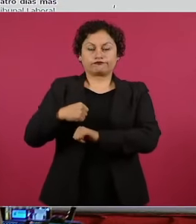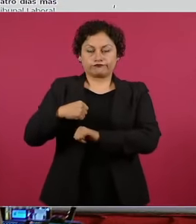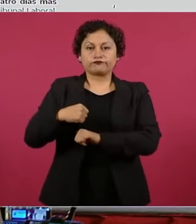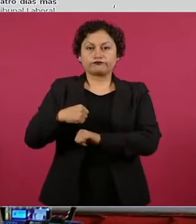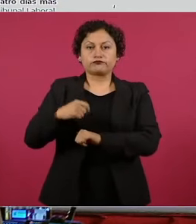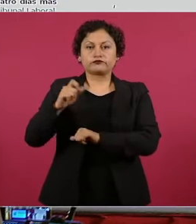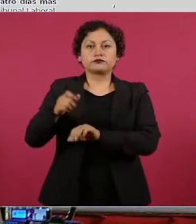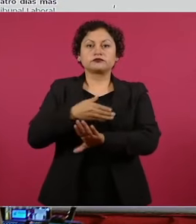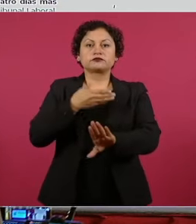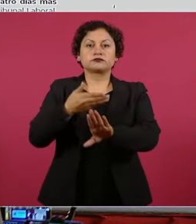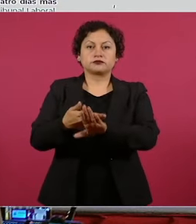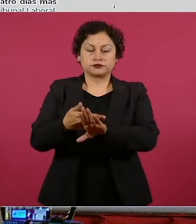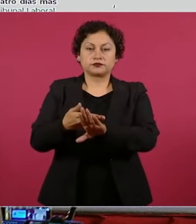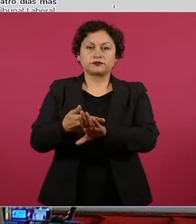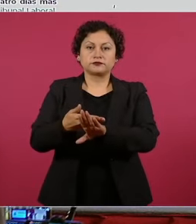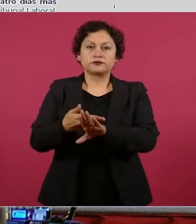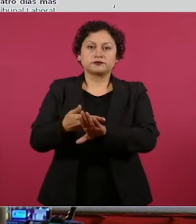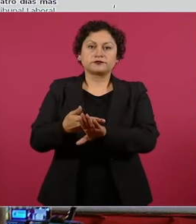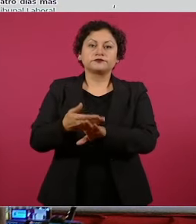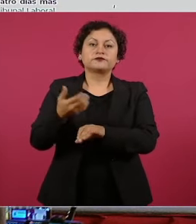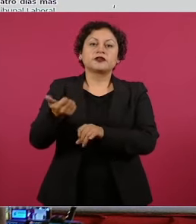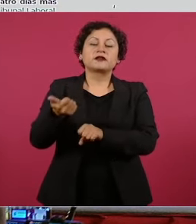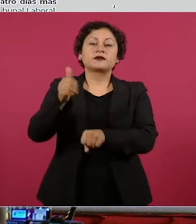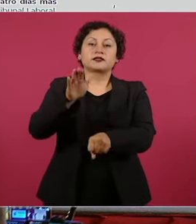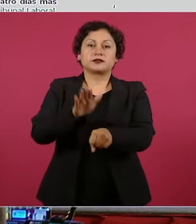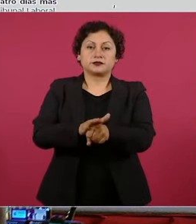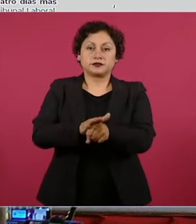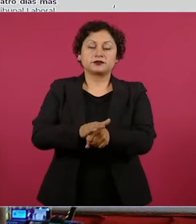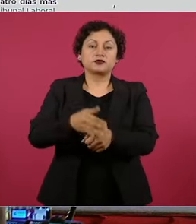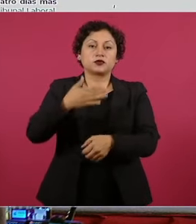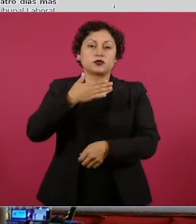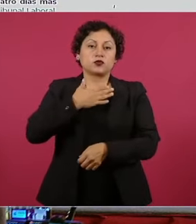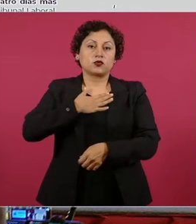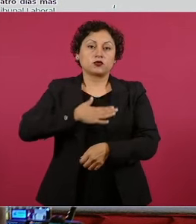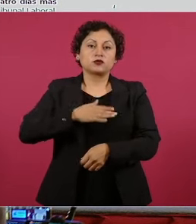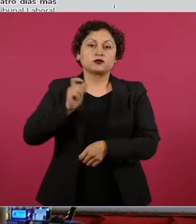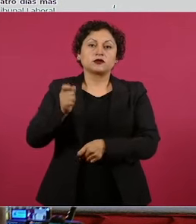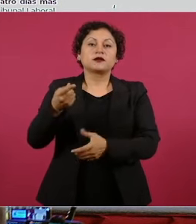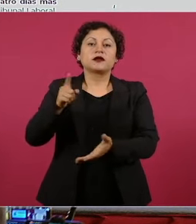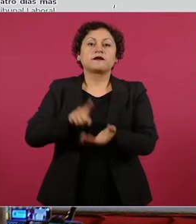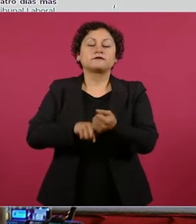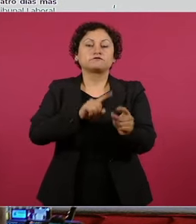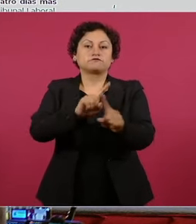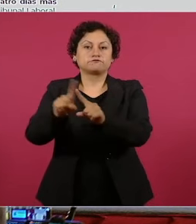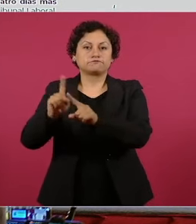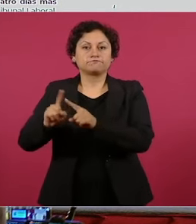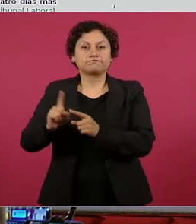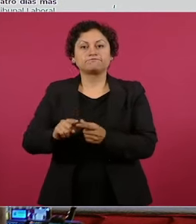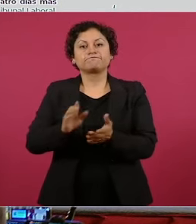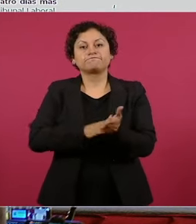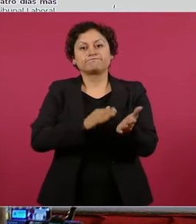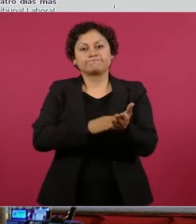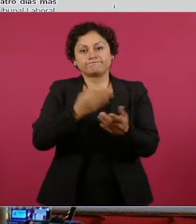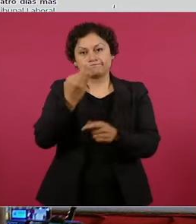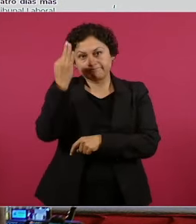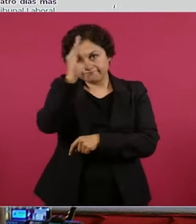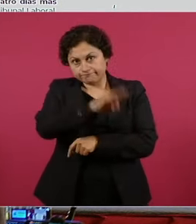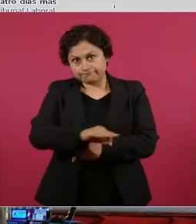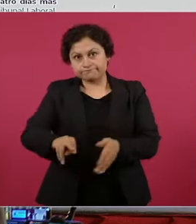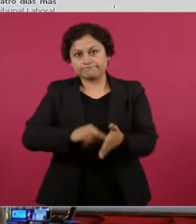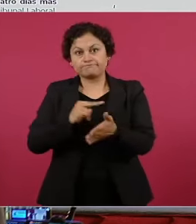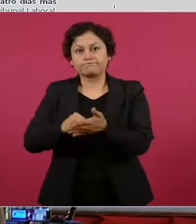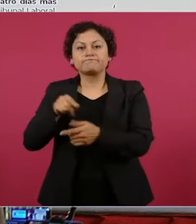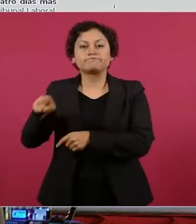administración y procuración de justicia, falsificación de documentos y usurpación de funciones públicas o de profesión, hechos ocurridos cuando